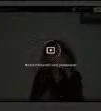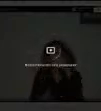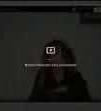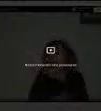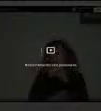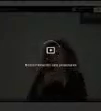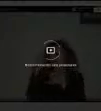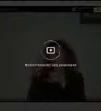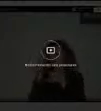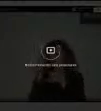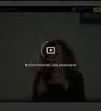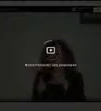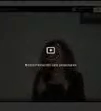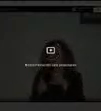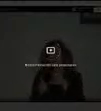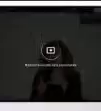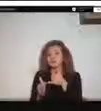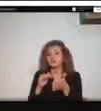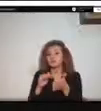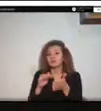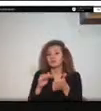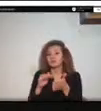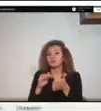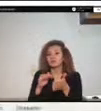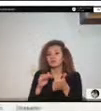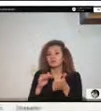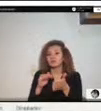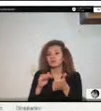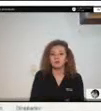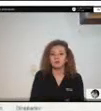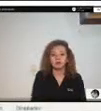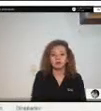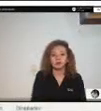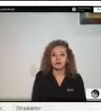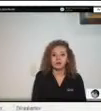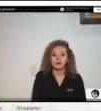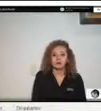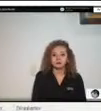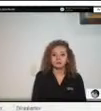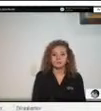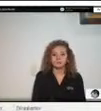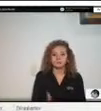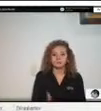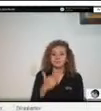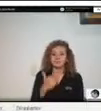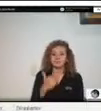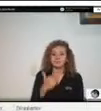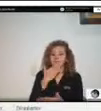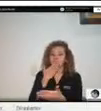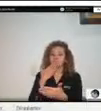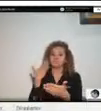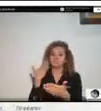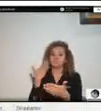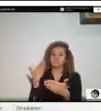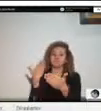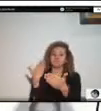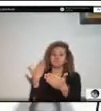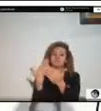nuevamente pues por supuesto agradeciendo a ustedes esta